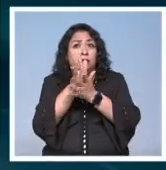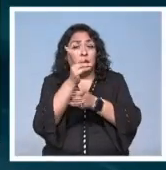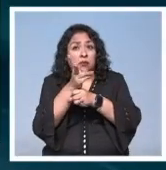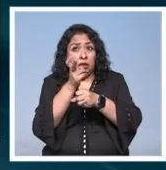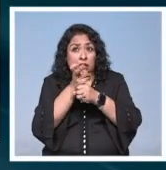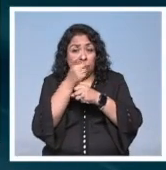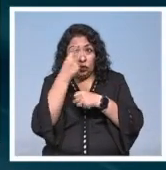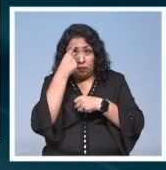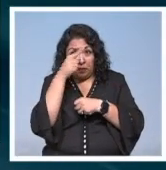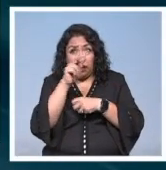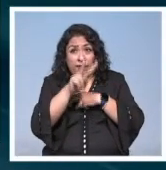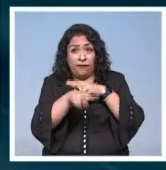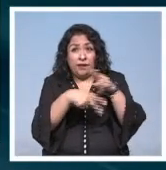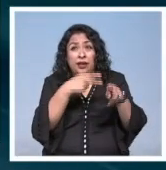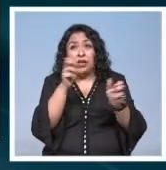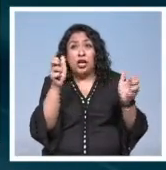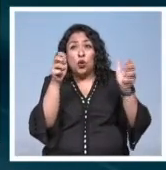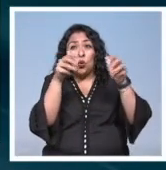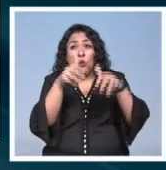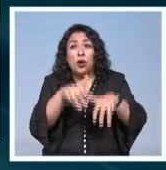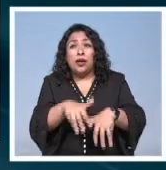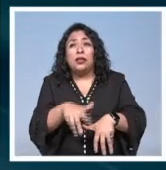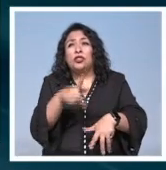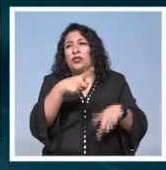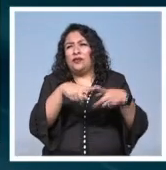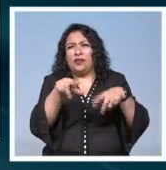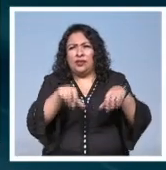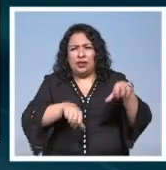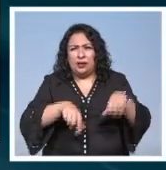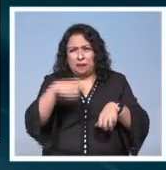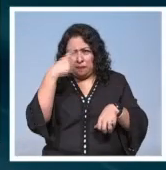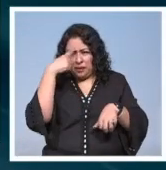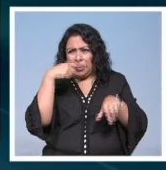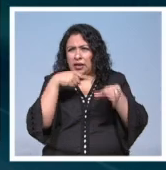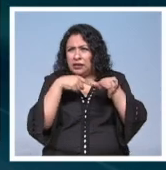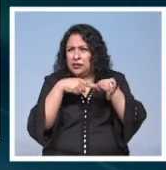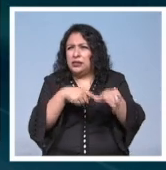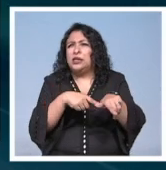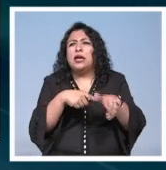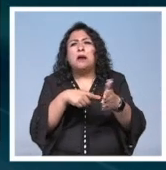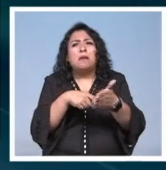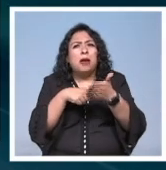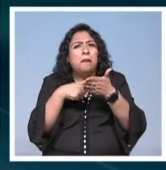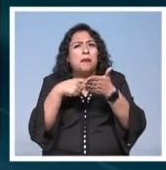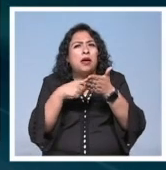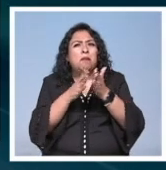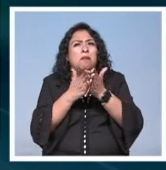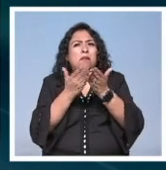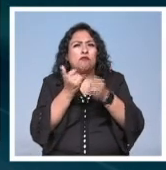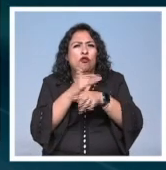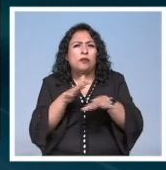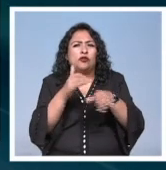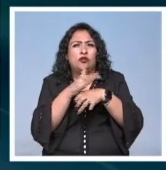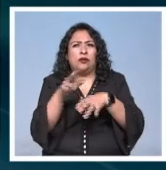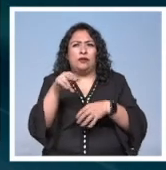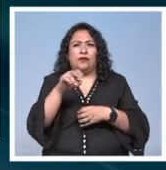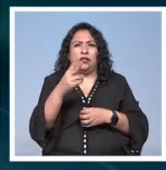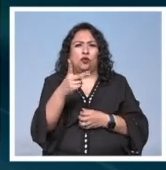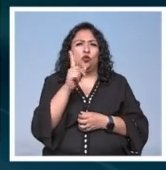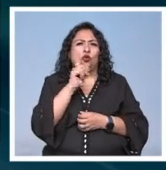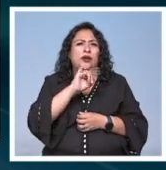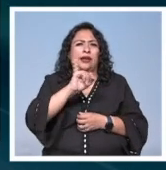para que asistan a nuestros encuentros foros actividades para que sigan nuestras publicaciones Para Noticias 22